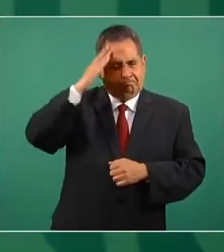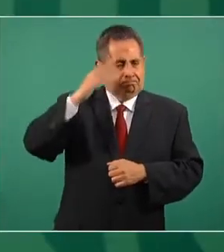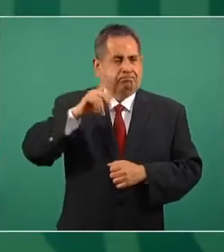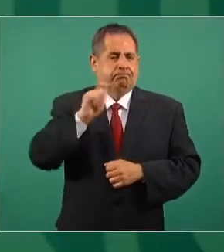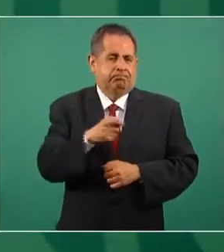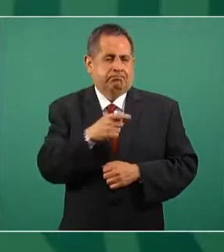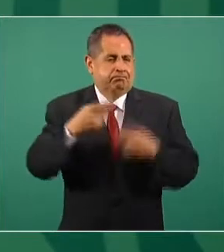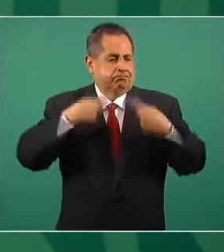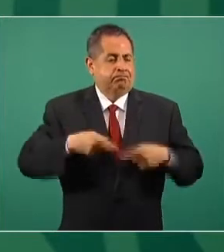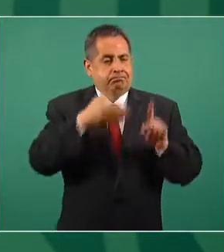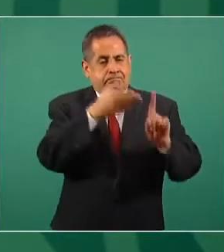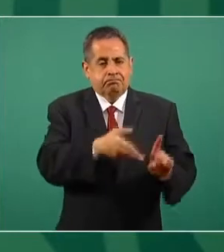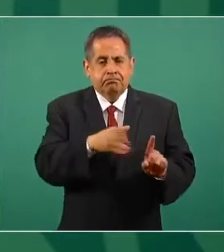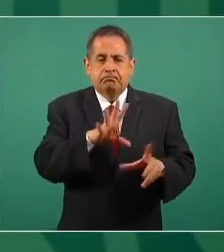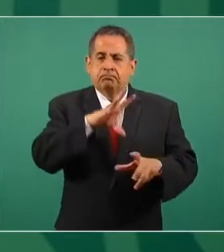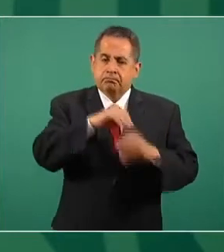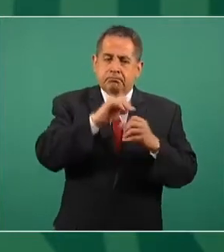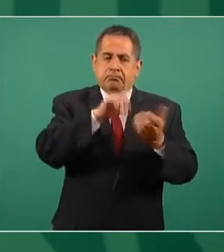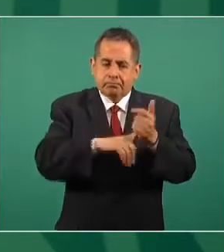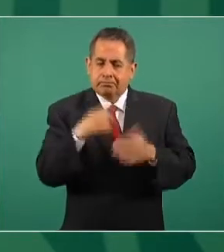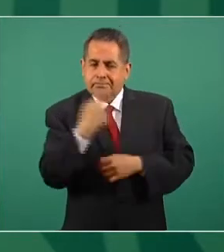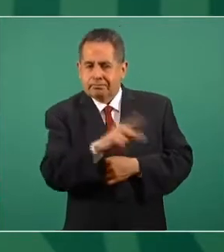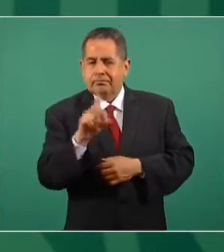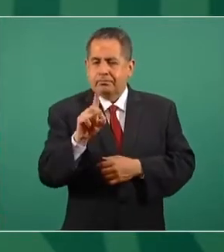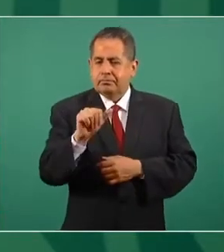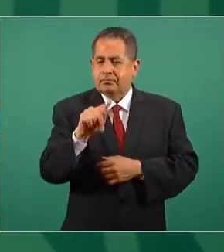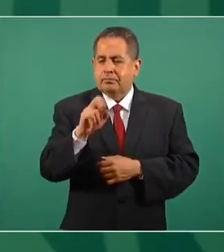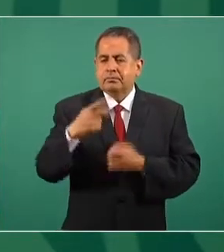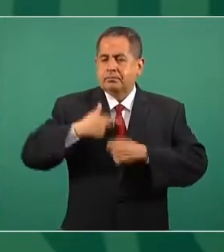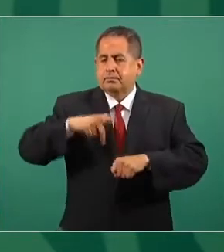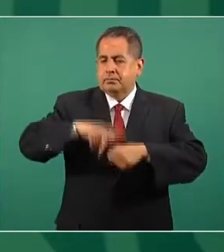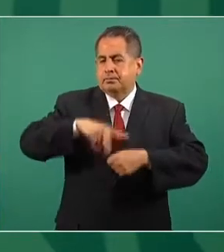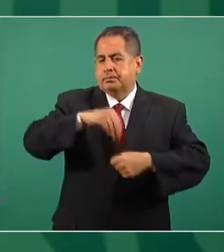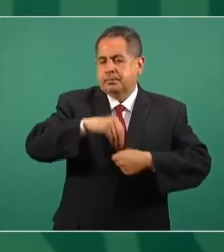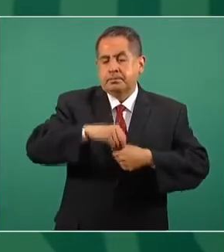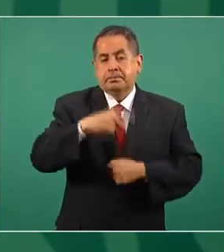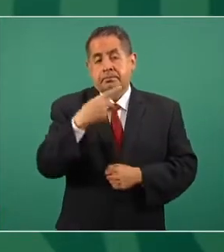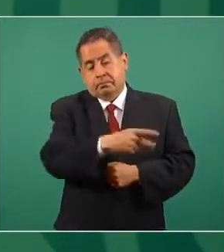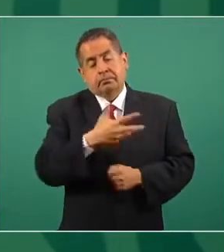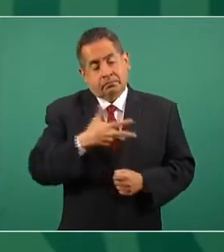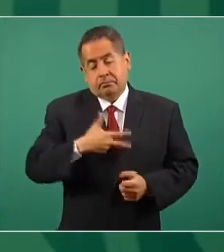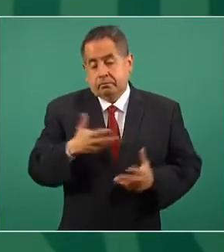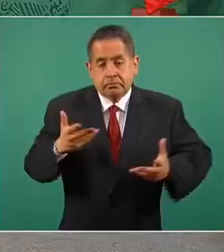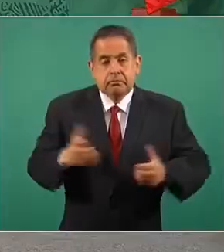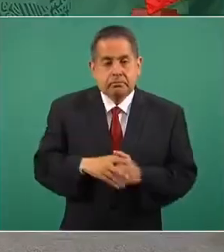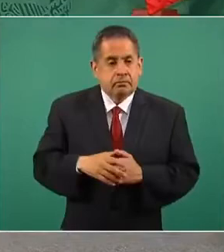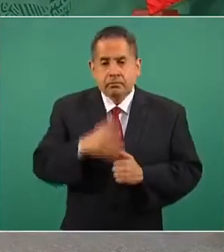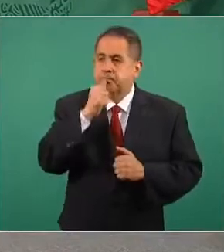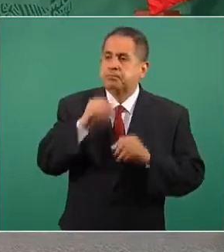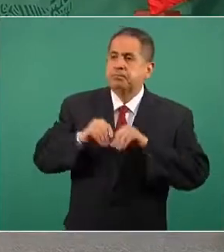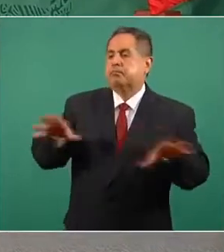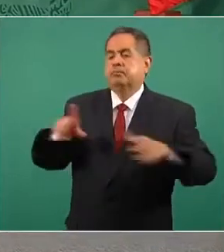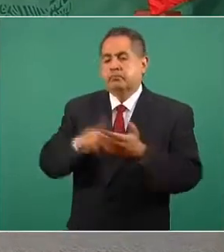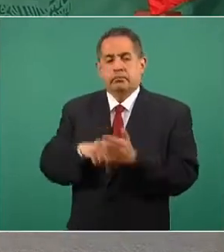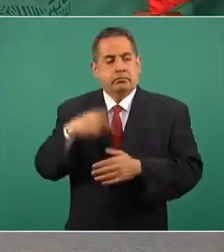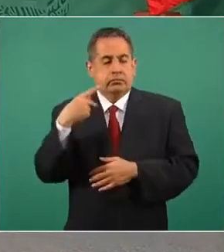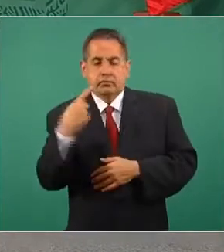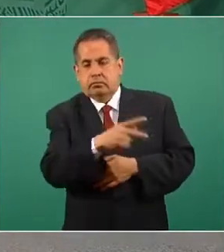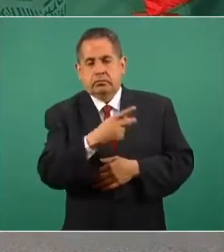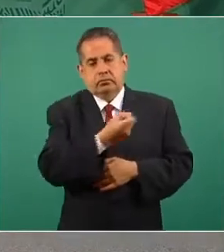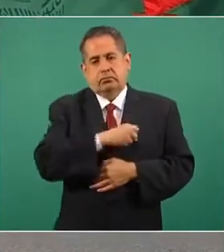una persona y, por supuesto, son datos sensibles del estado de salud.